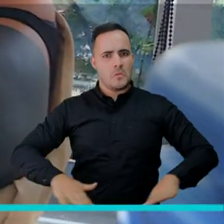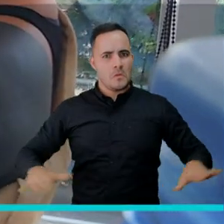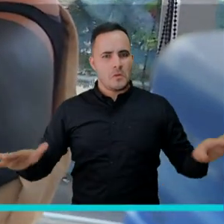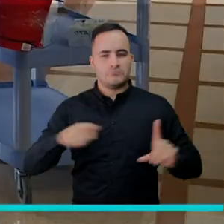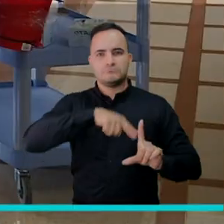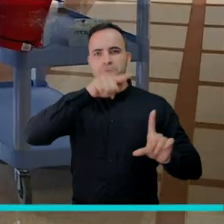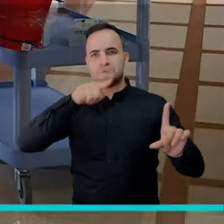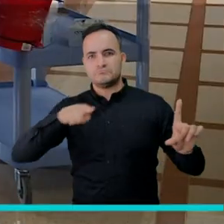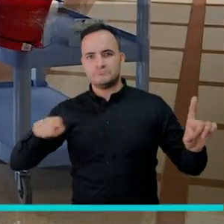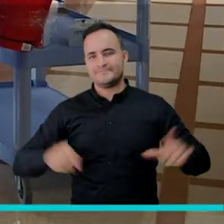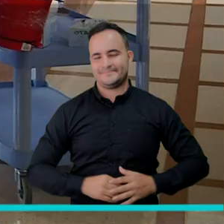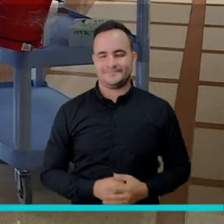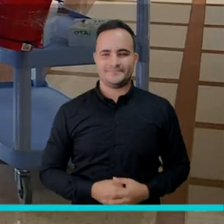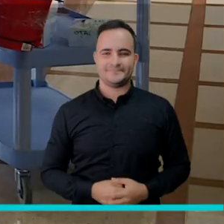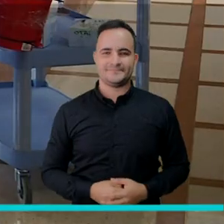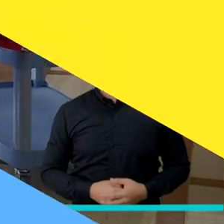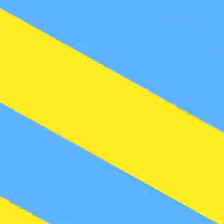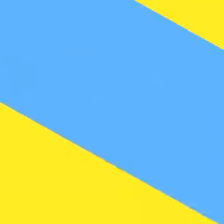desarrolla en la ciudad.